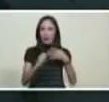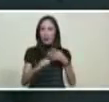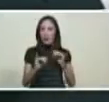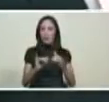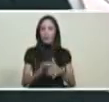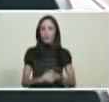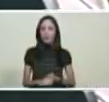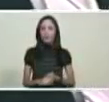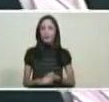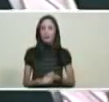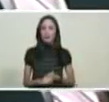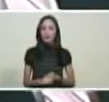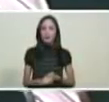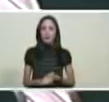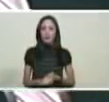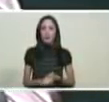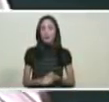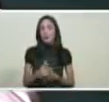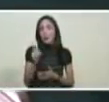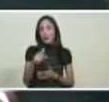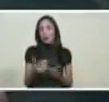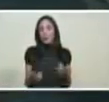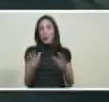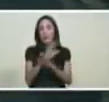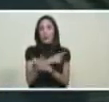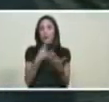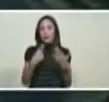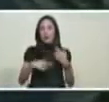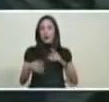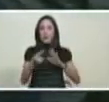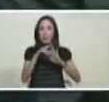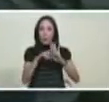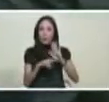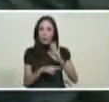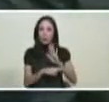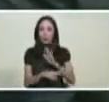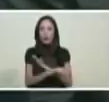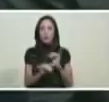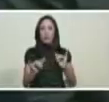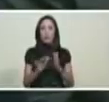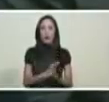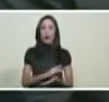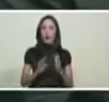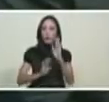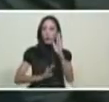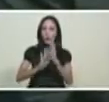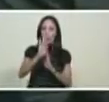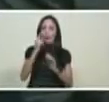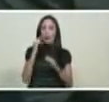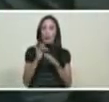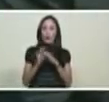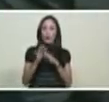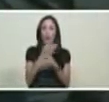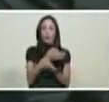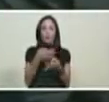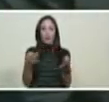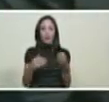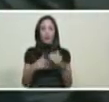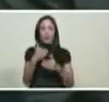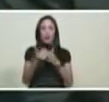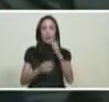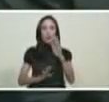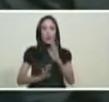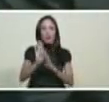programa de crecimiento económico en sus 16 motores hemos logrado la fórmula perfecta